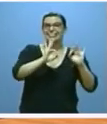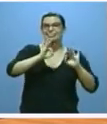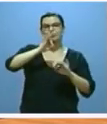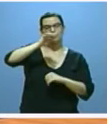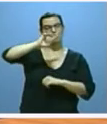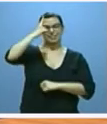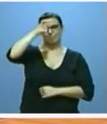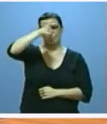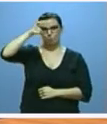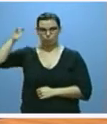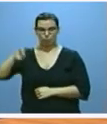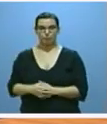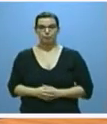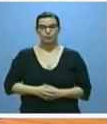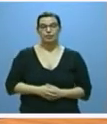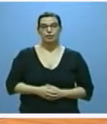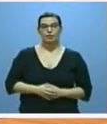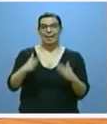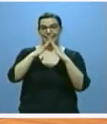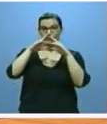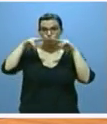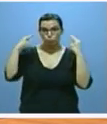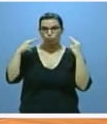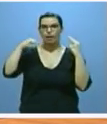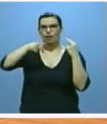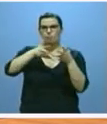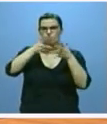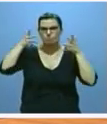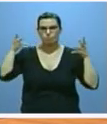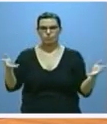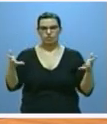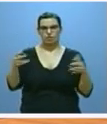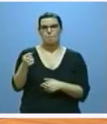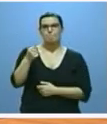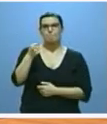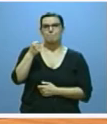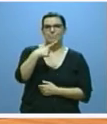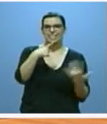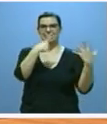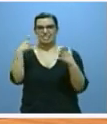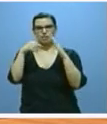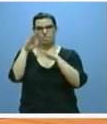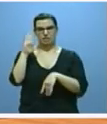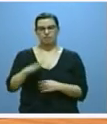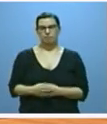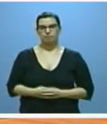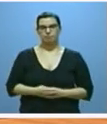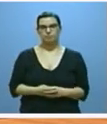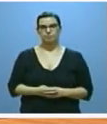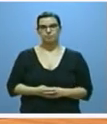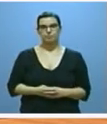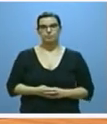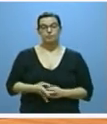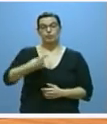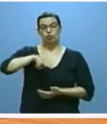El parque público de vivienda en alquiler ha crecido hasta superar las 1.600 viviendas y nuestro